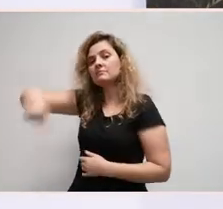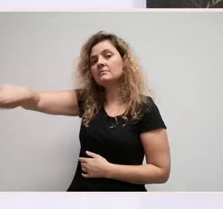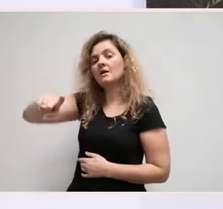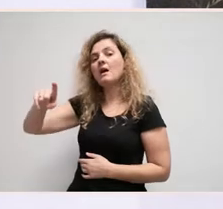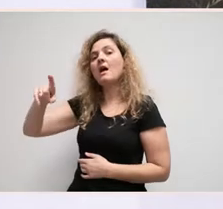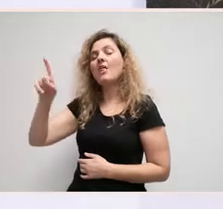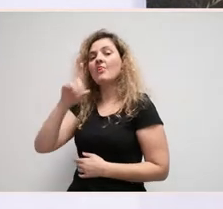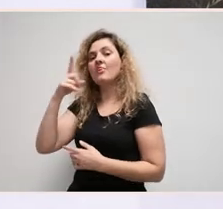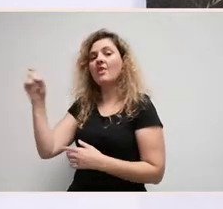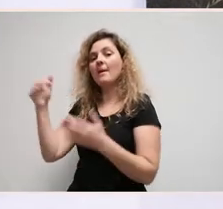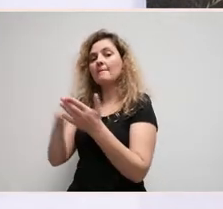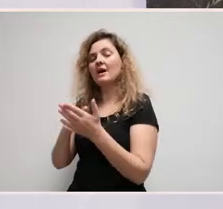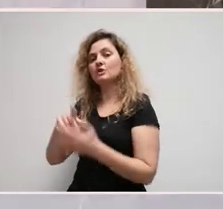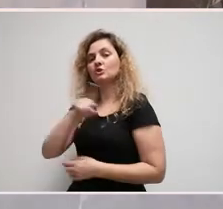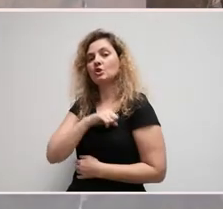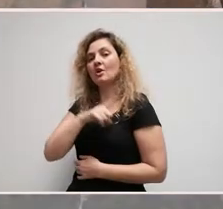herexes.